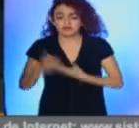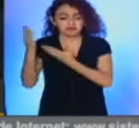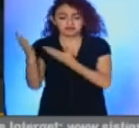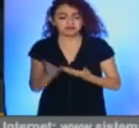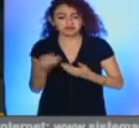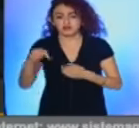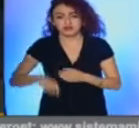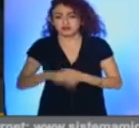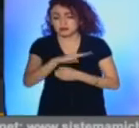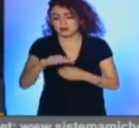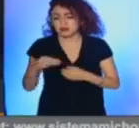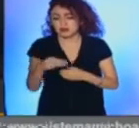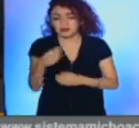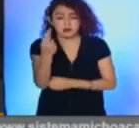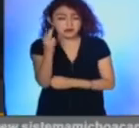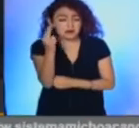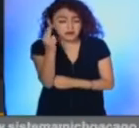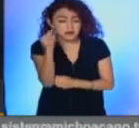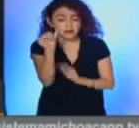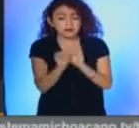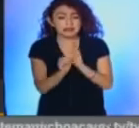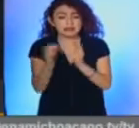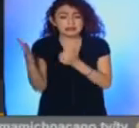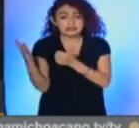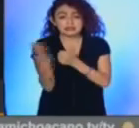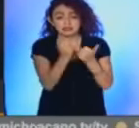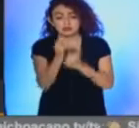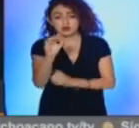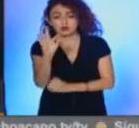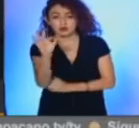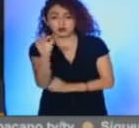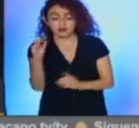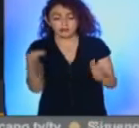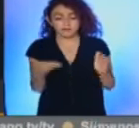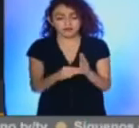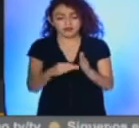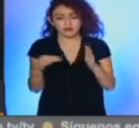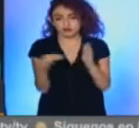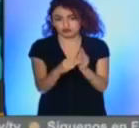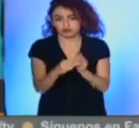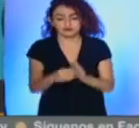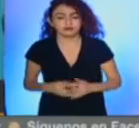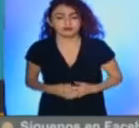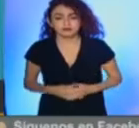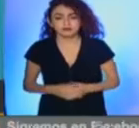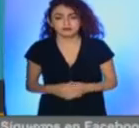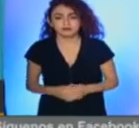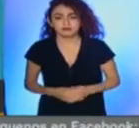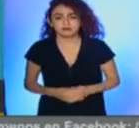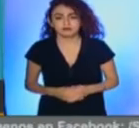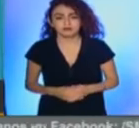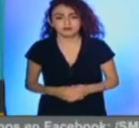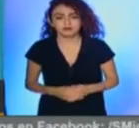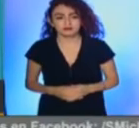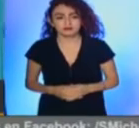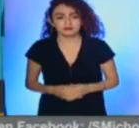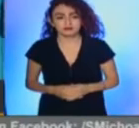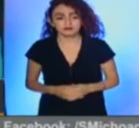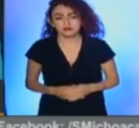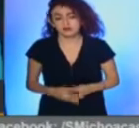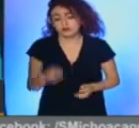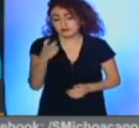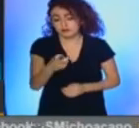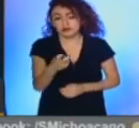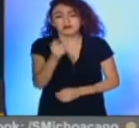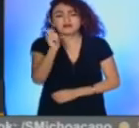Michoacán, al corte de noviembre, 640 millones de pesos. Esto es el